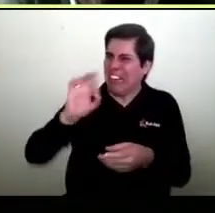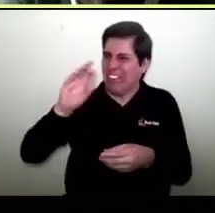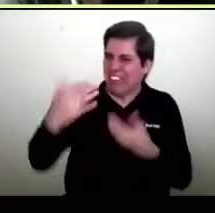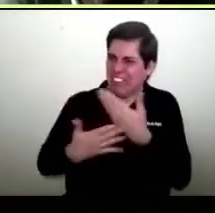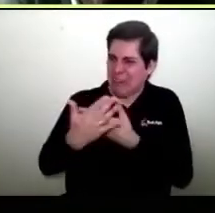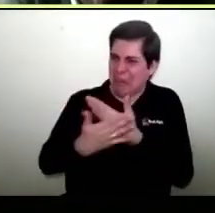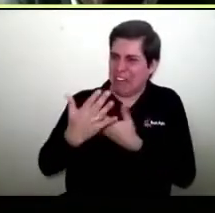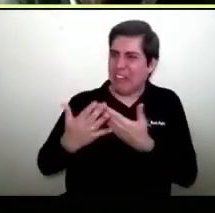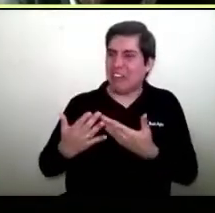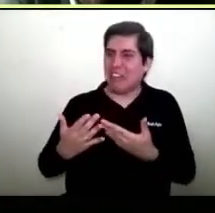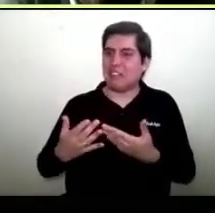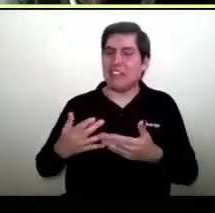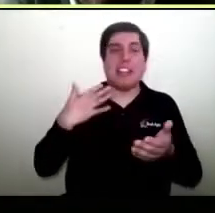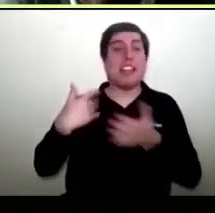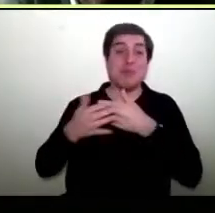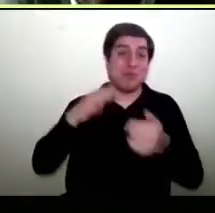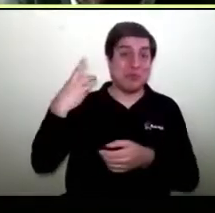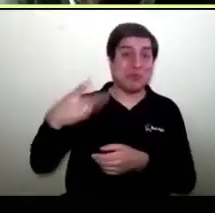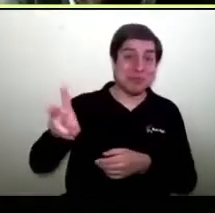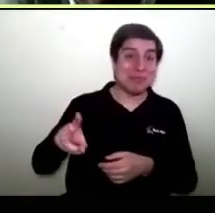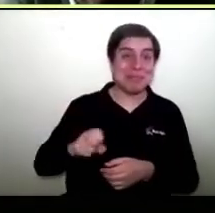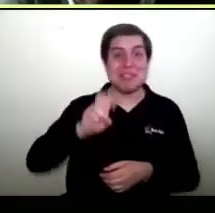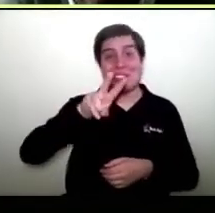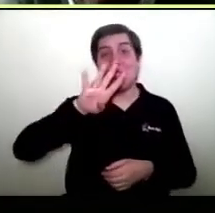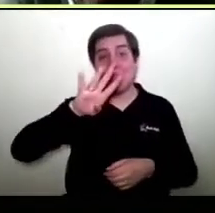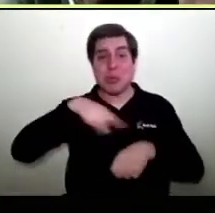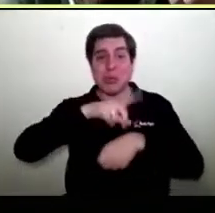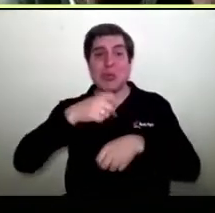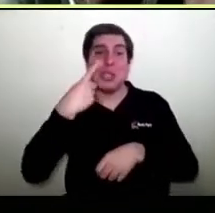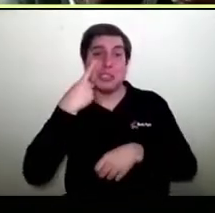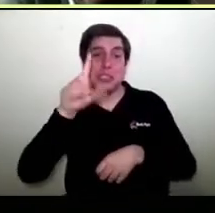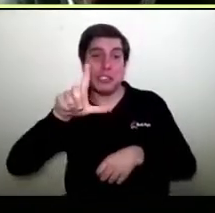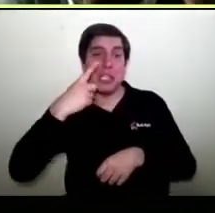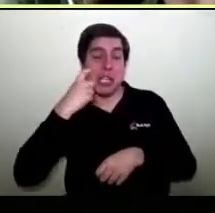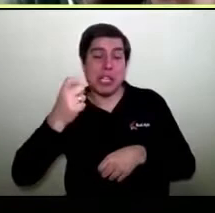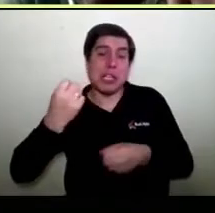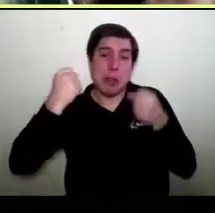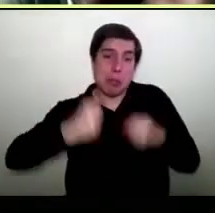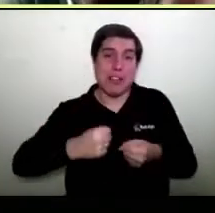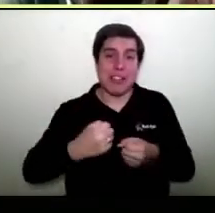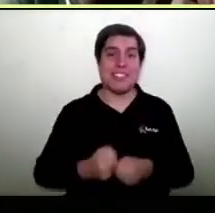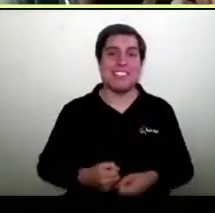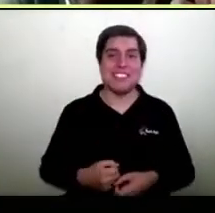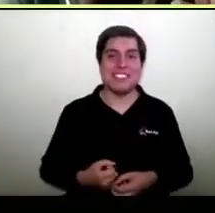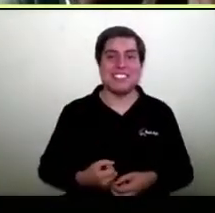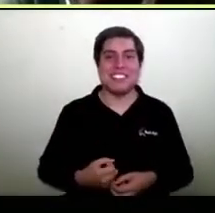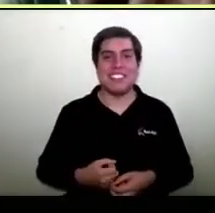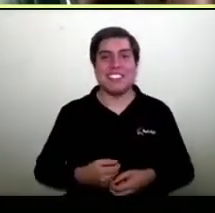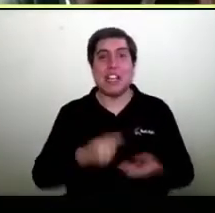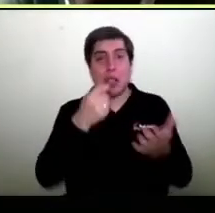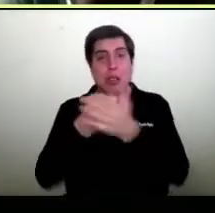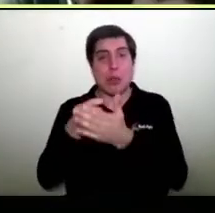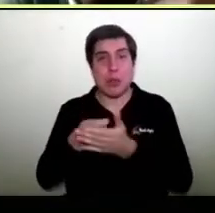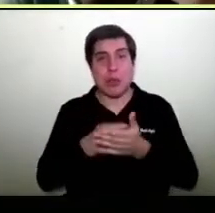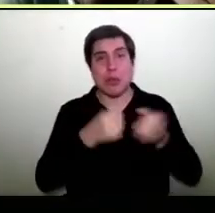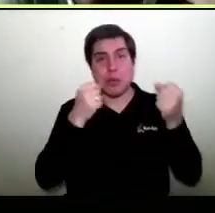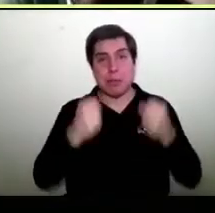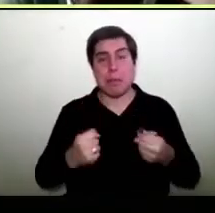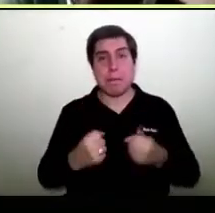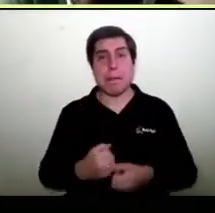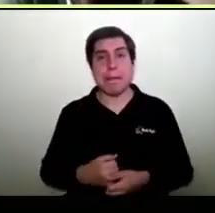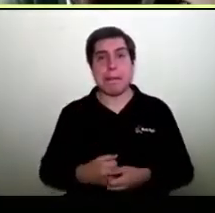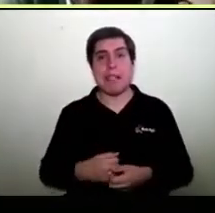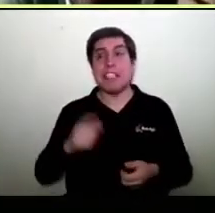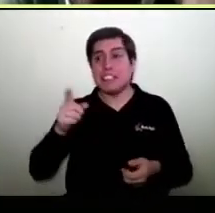está abierta 24-7. Entonces, como está 24-7, siempre estás teniendo clientes. Clientes implica